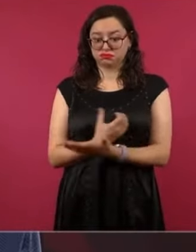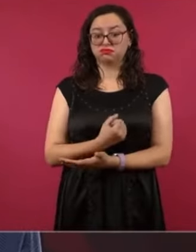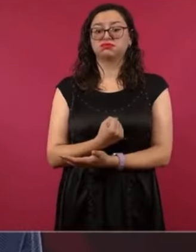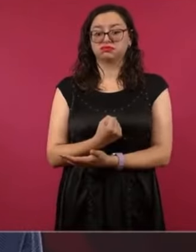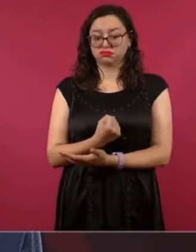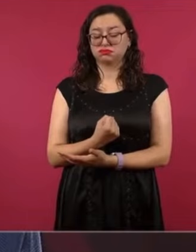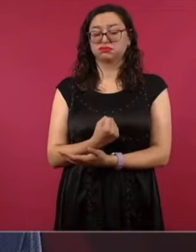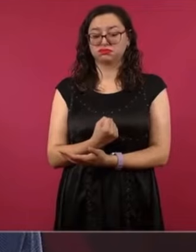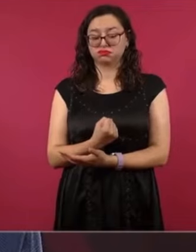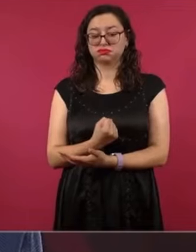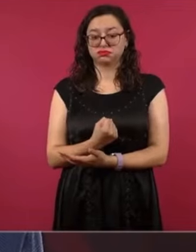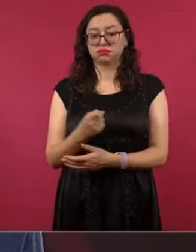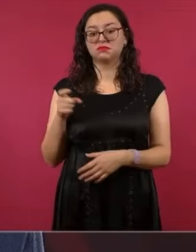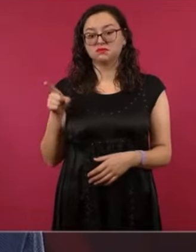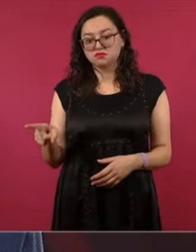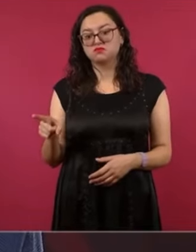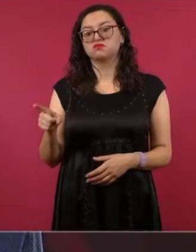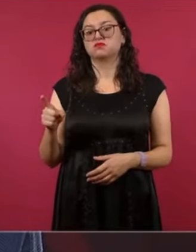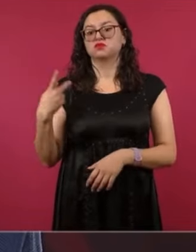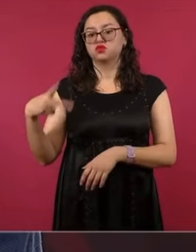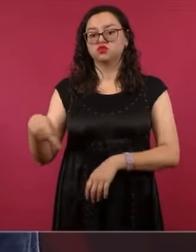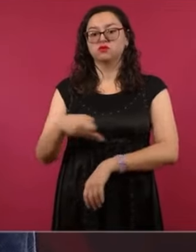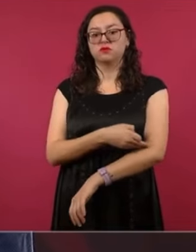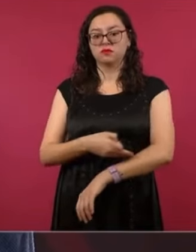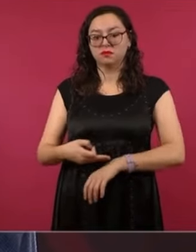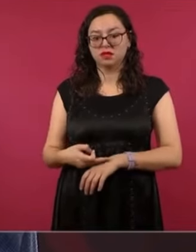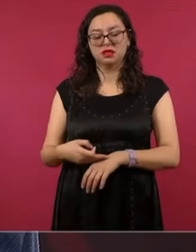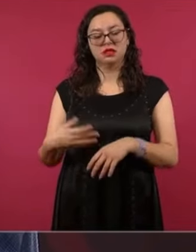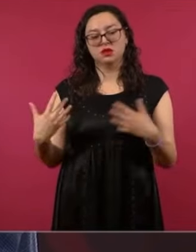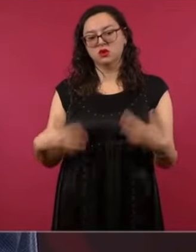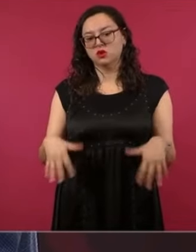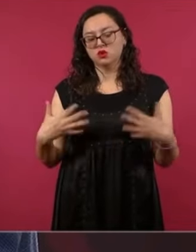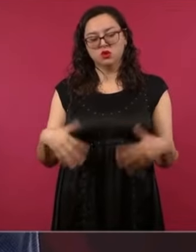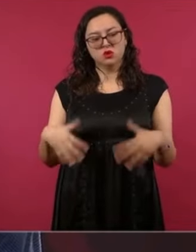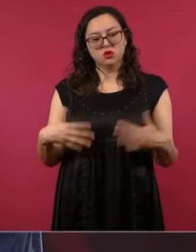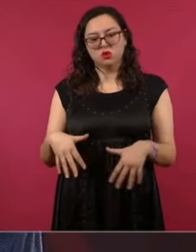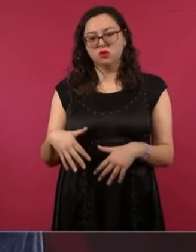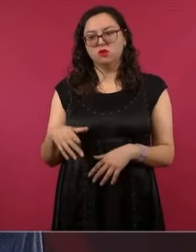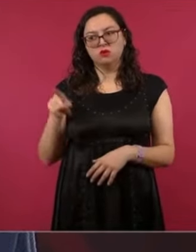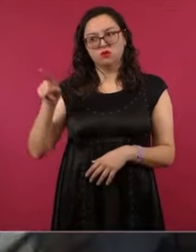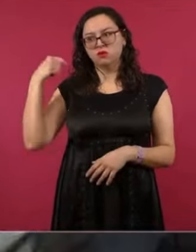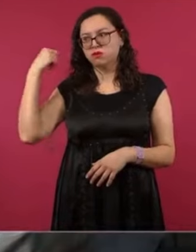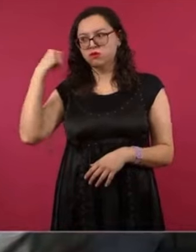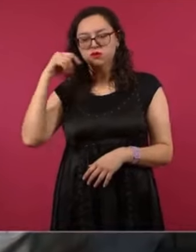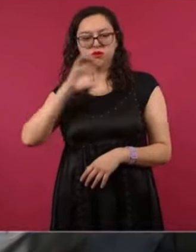ella y su familia son gentes muy queridos